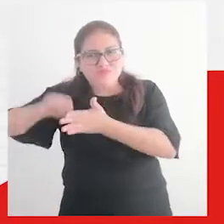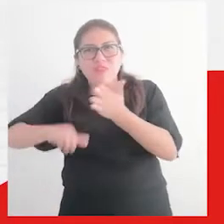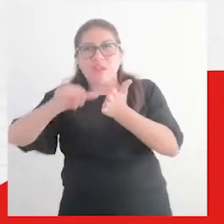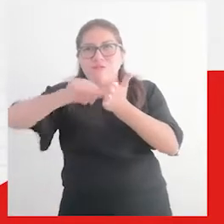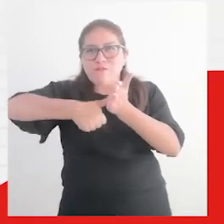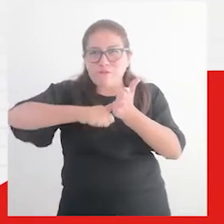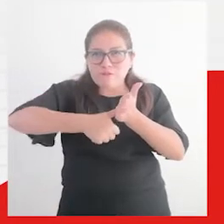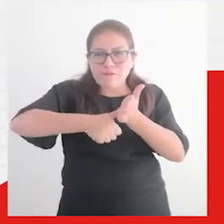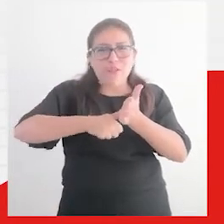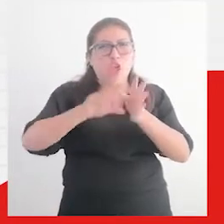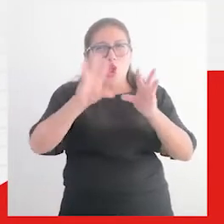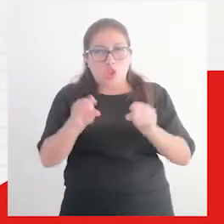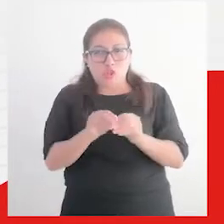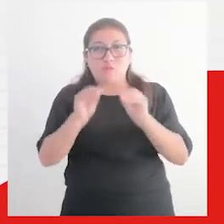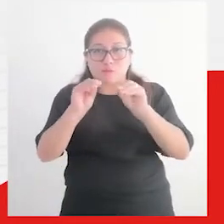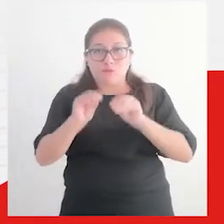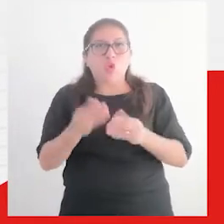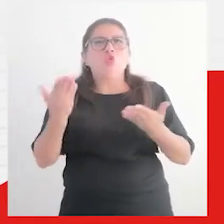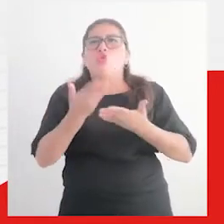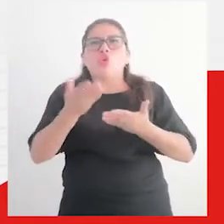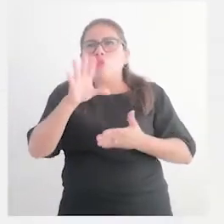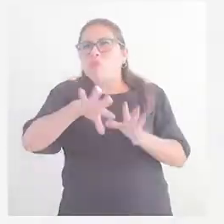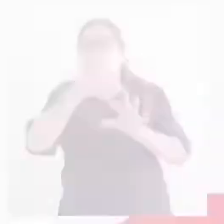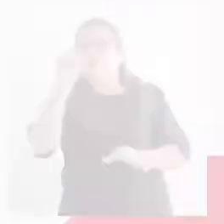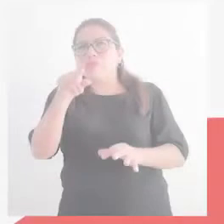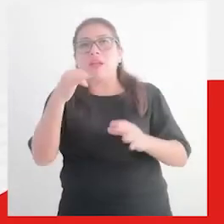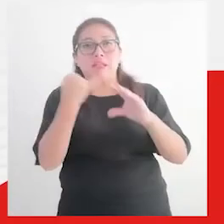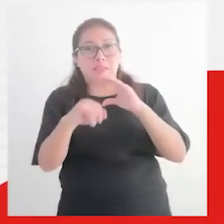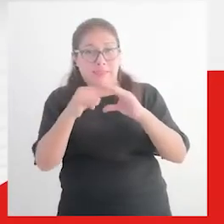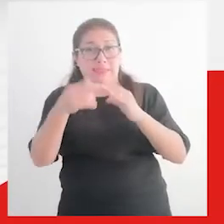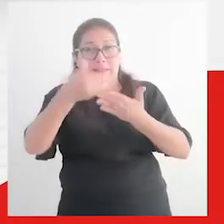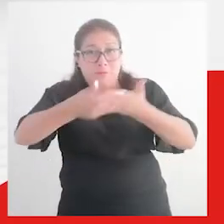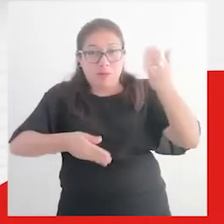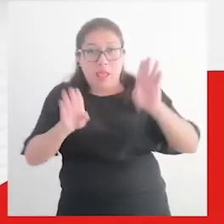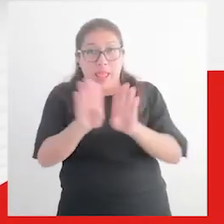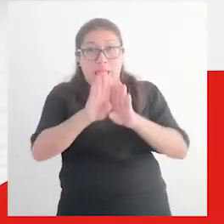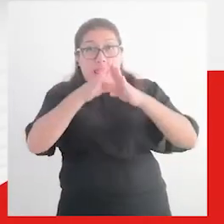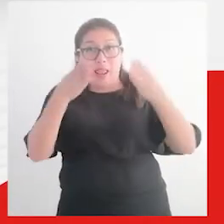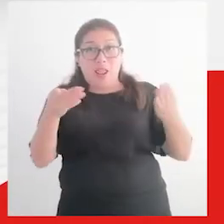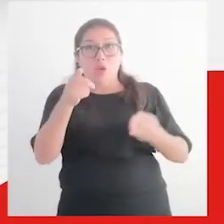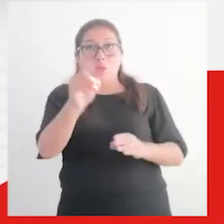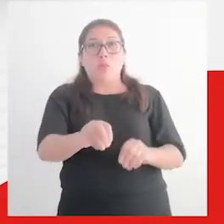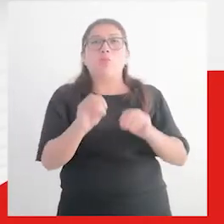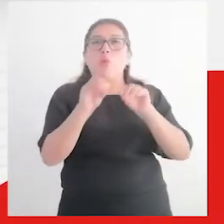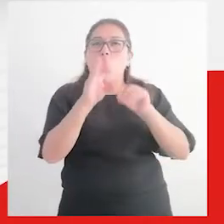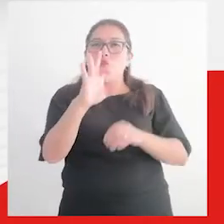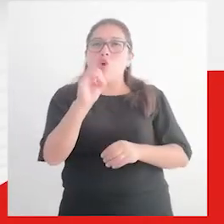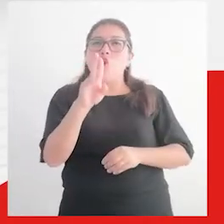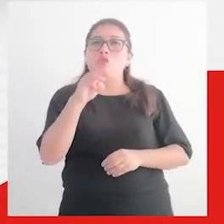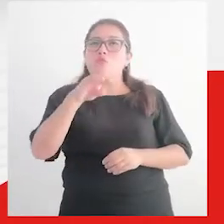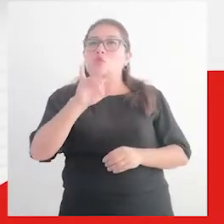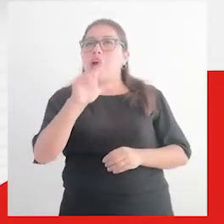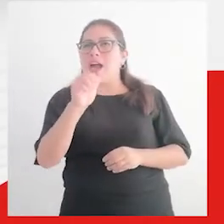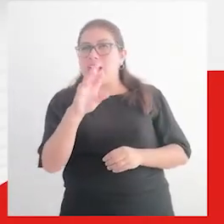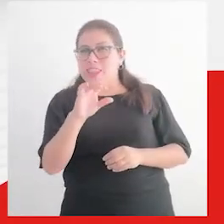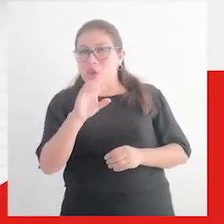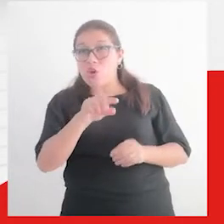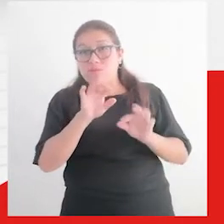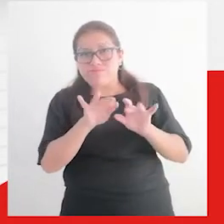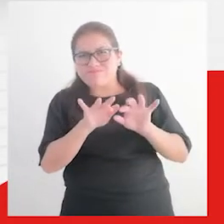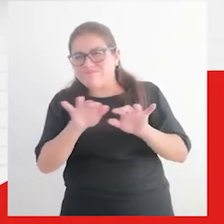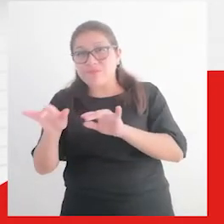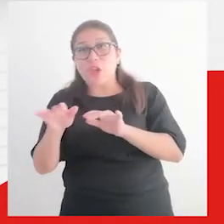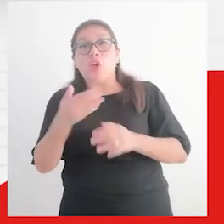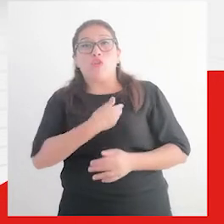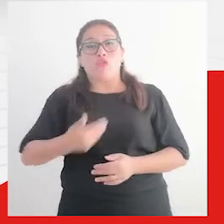huella digital. El formulario lo podrás encontrar en Internet. Abre tu buscador y coloca Formulario 1000 Declaración Jurada Gobierno del